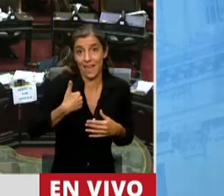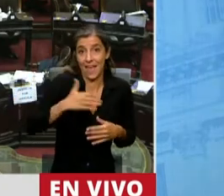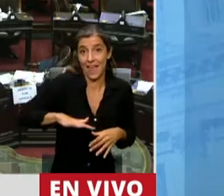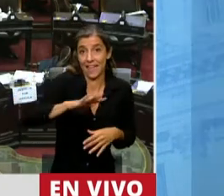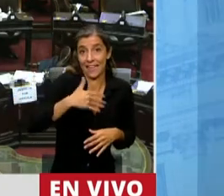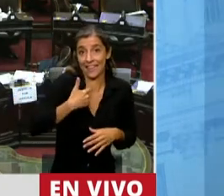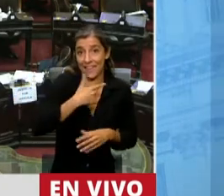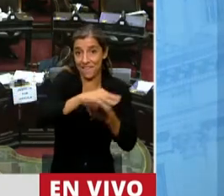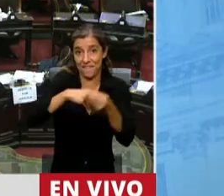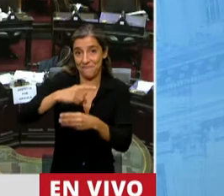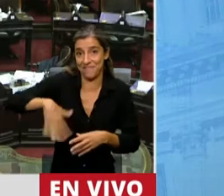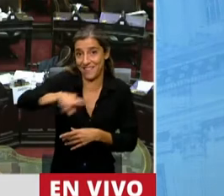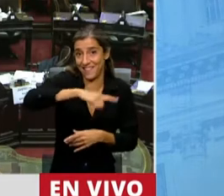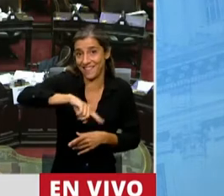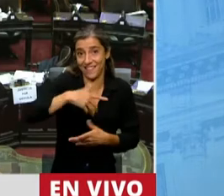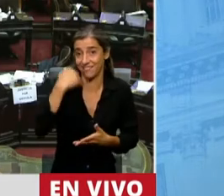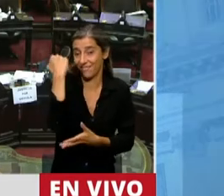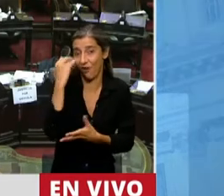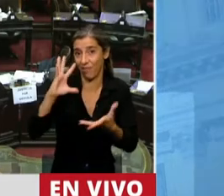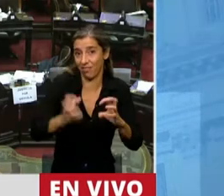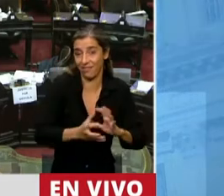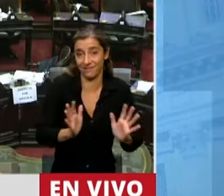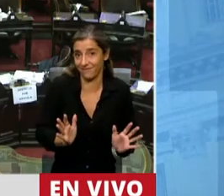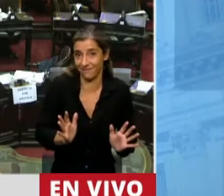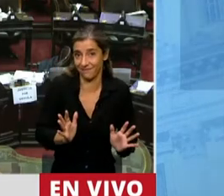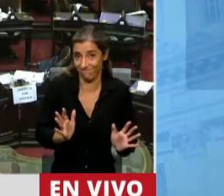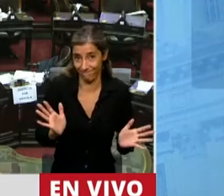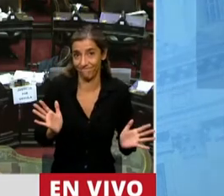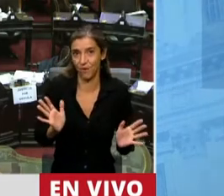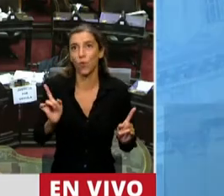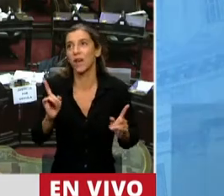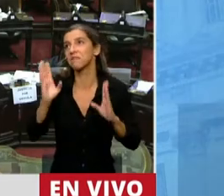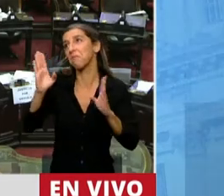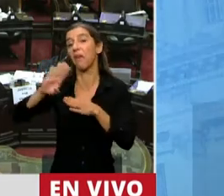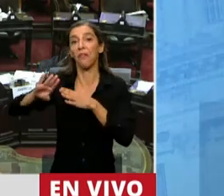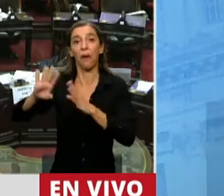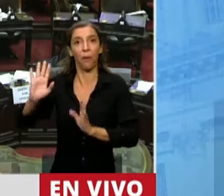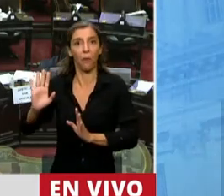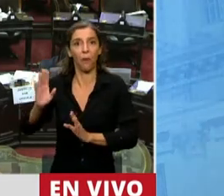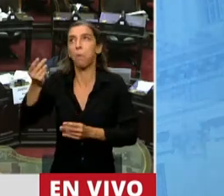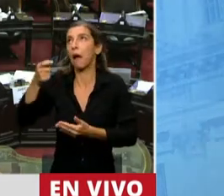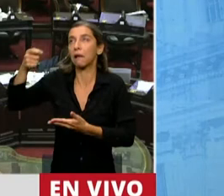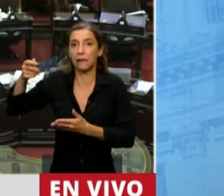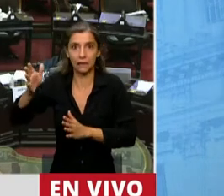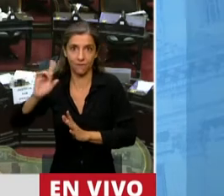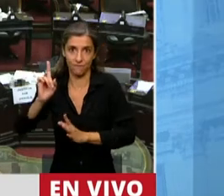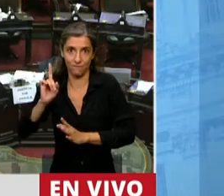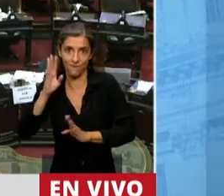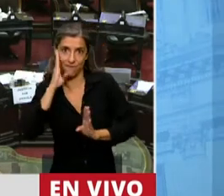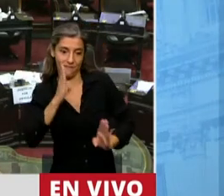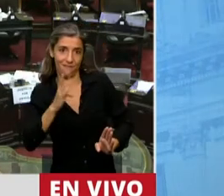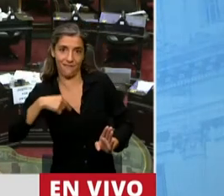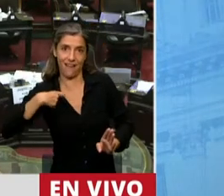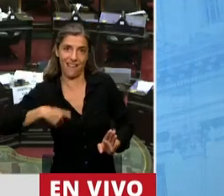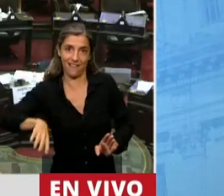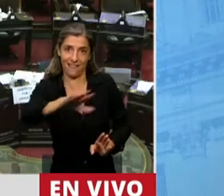cada una de las economías de la familia, no es un tema menor. Por eso yo creo que este reconocimiento... Perdón,